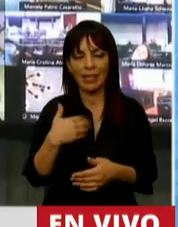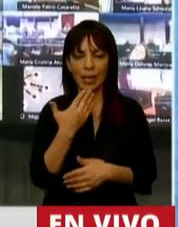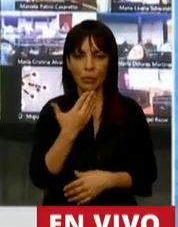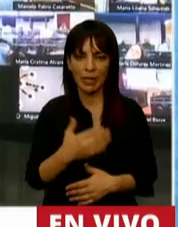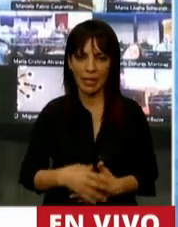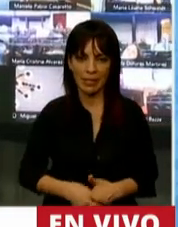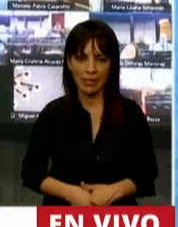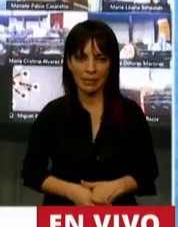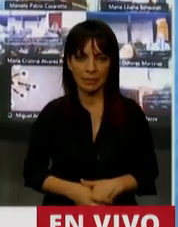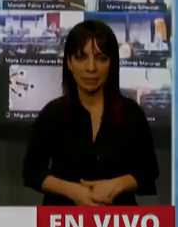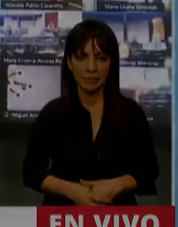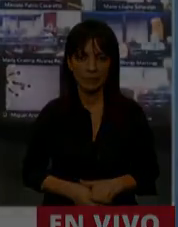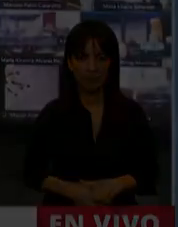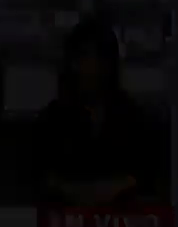gracias. Gracias, diputada.